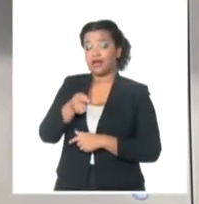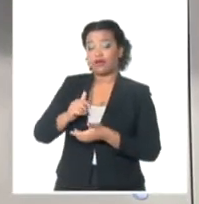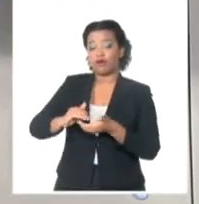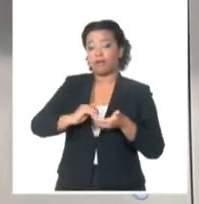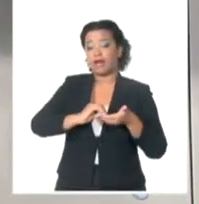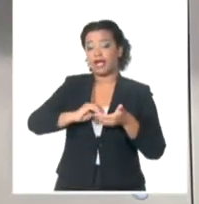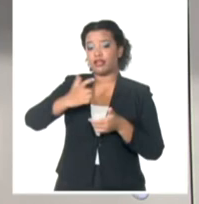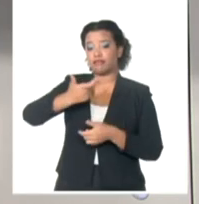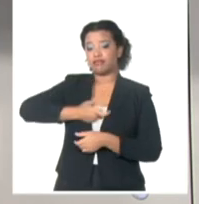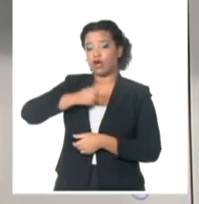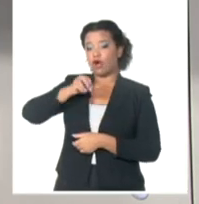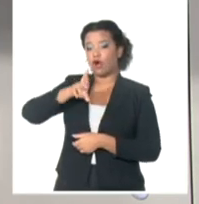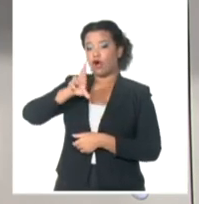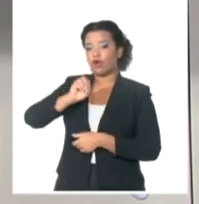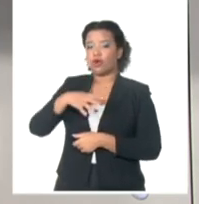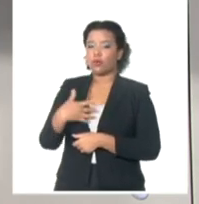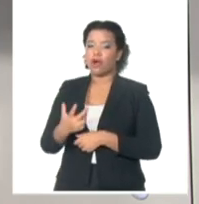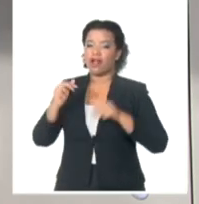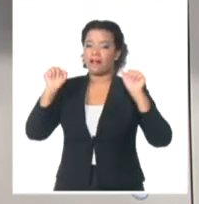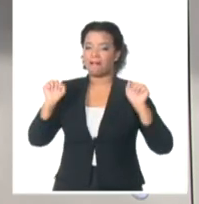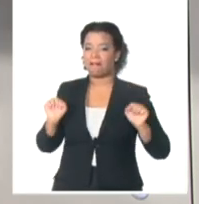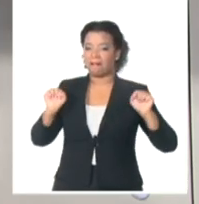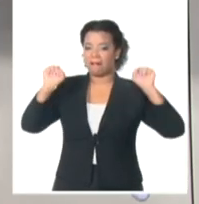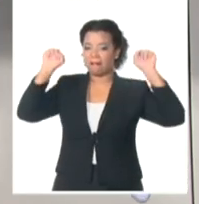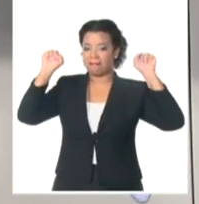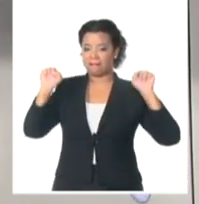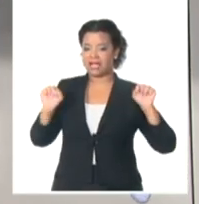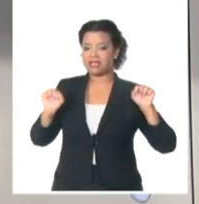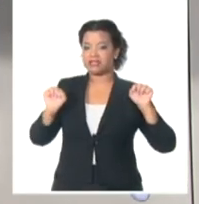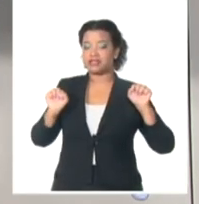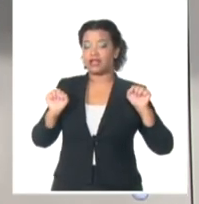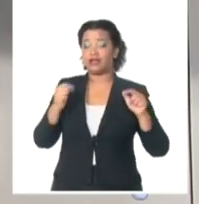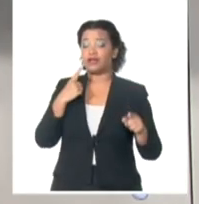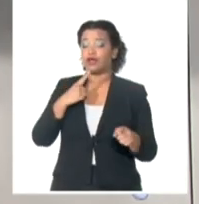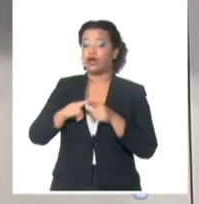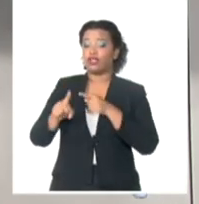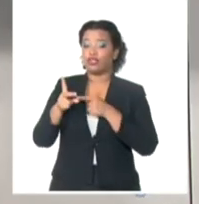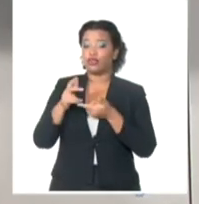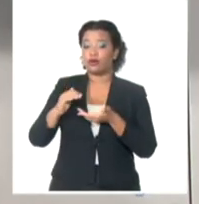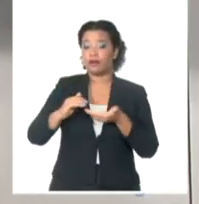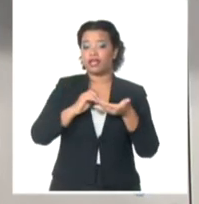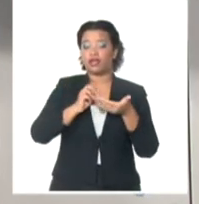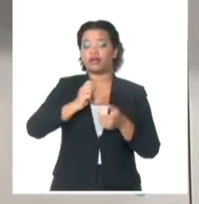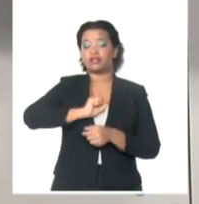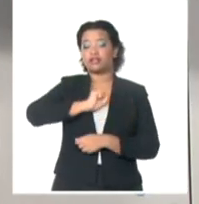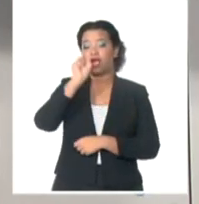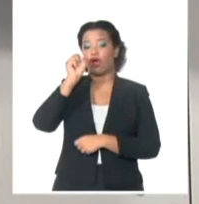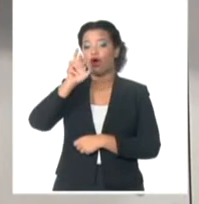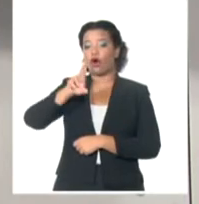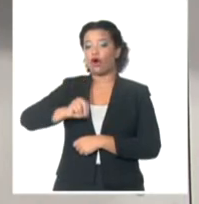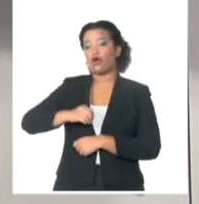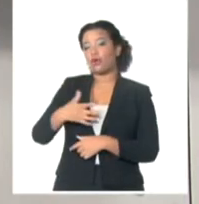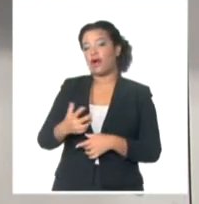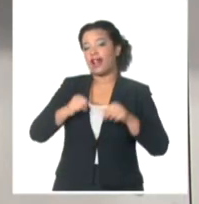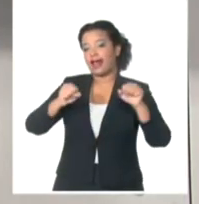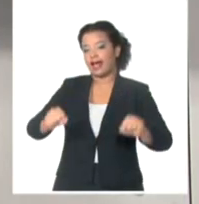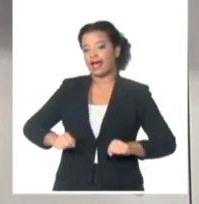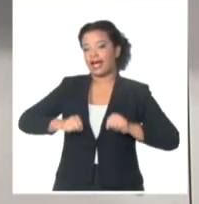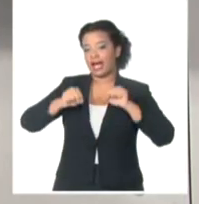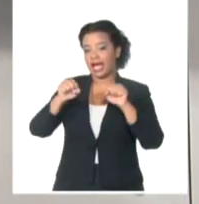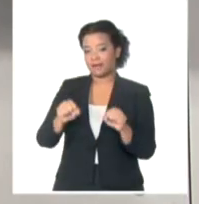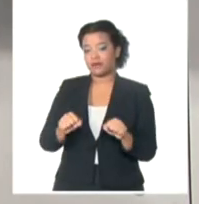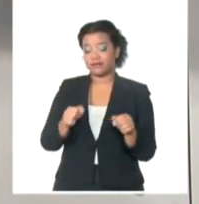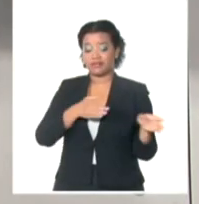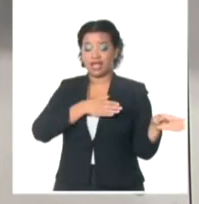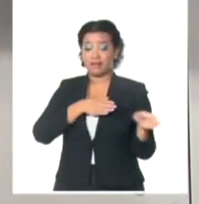en el Centroamericano de Pesas. Carlos Zajete y Ray Di Cardona ganaron oro en el clasificatorio panamericano de Remo. Manchester City e Inter de Milan